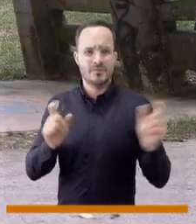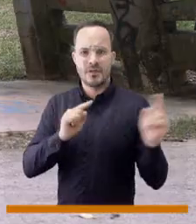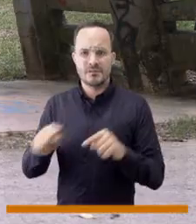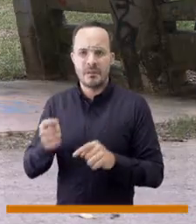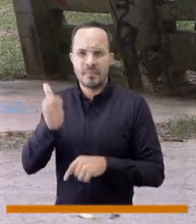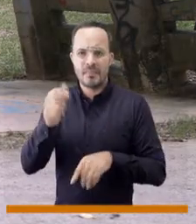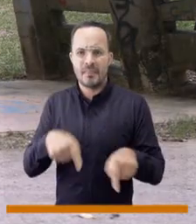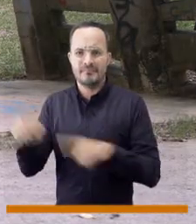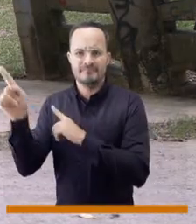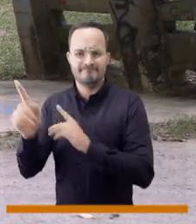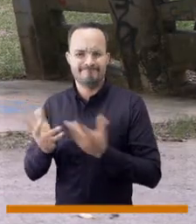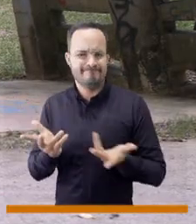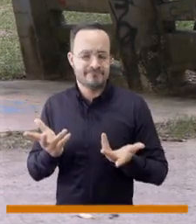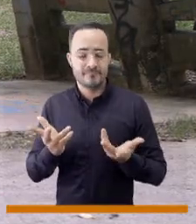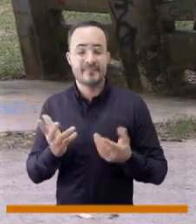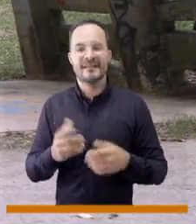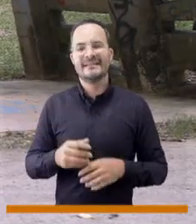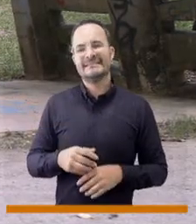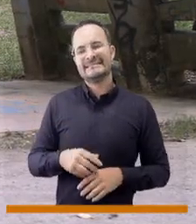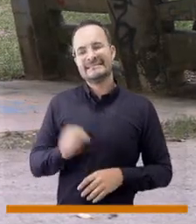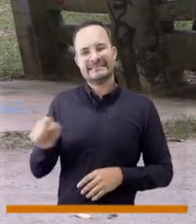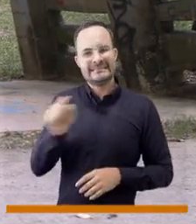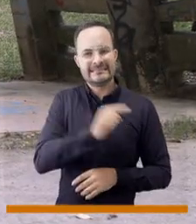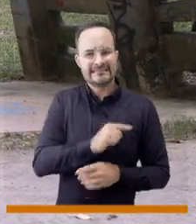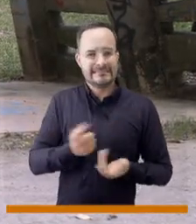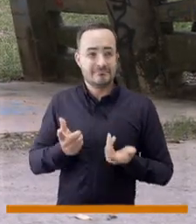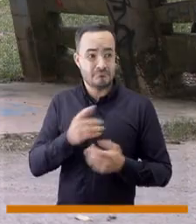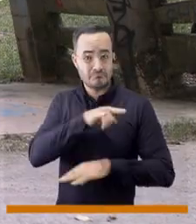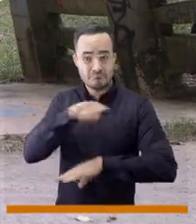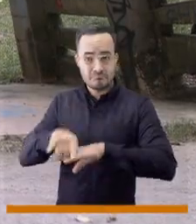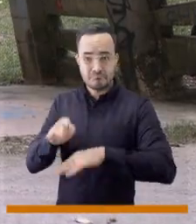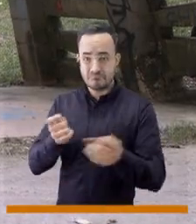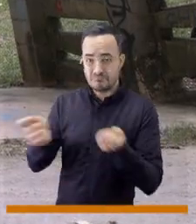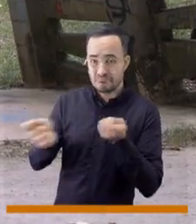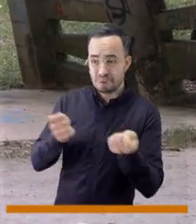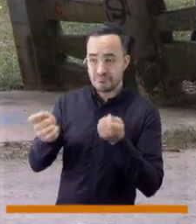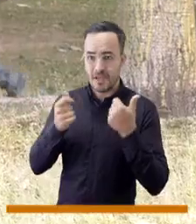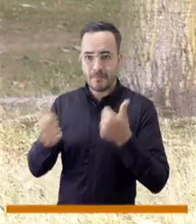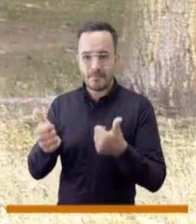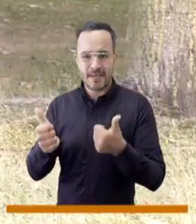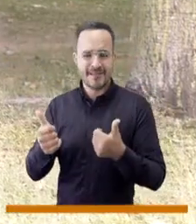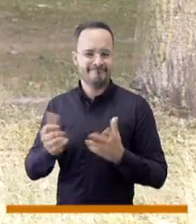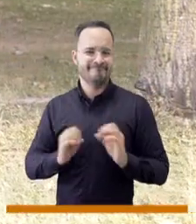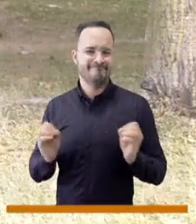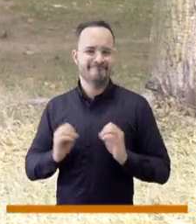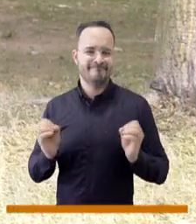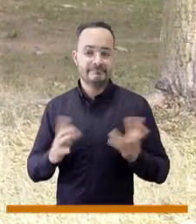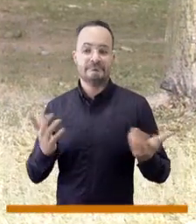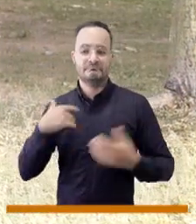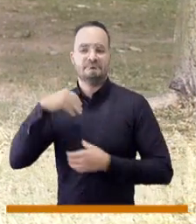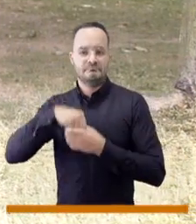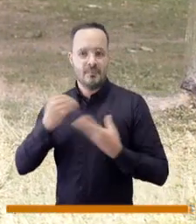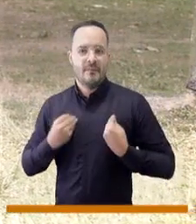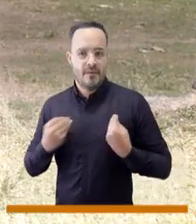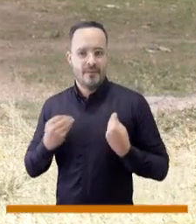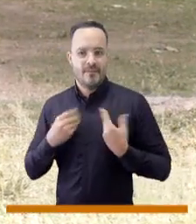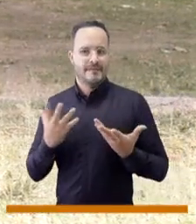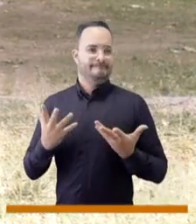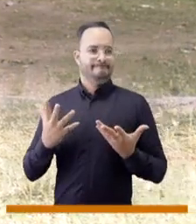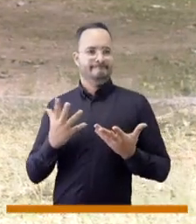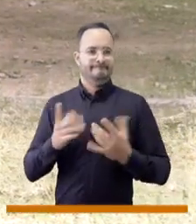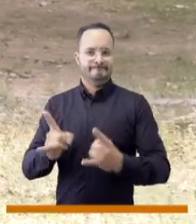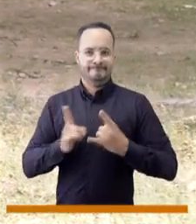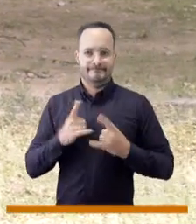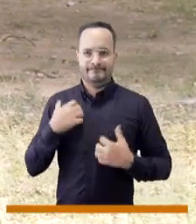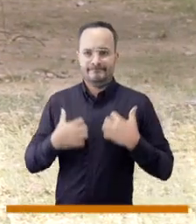una problemática de indigencia en las calles como tal de acá de Ciudad del Río, lo cual es una alerta para todos nosotros los residentes sumamente